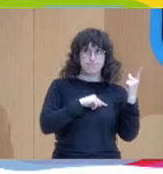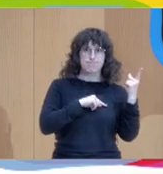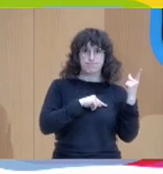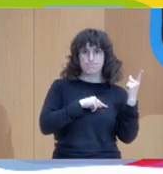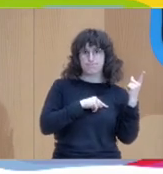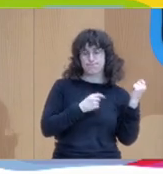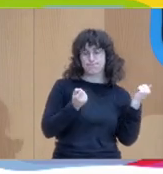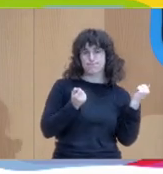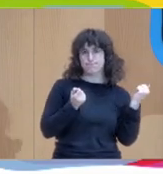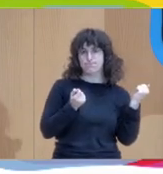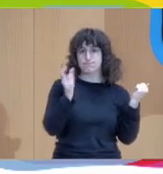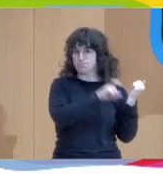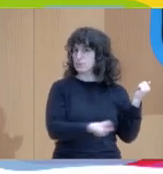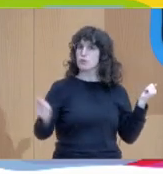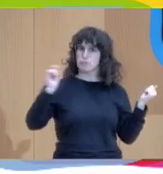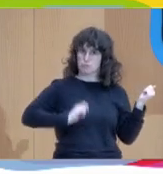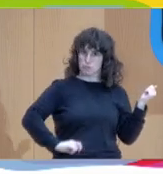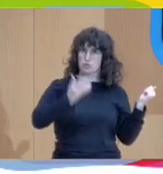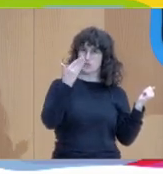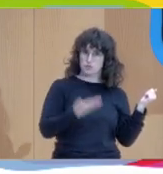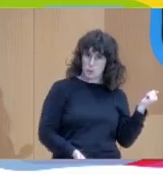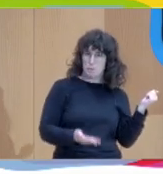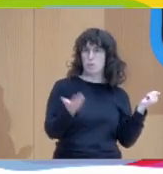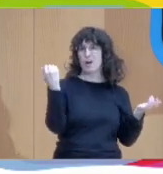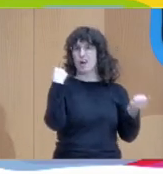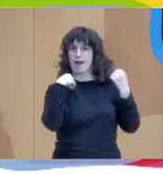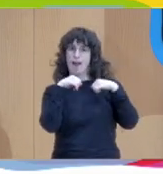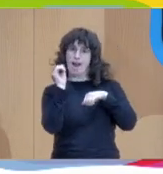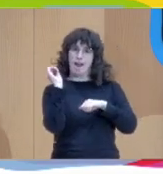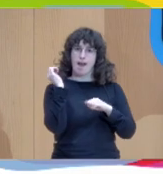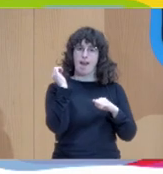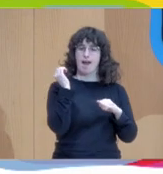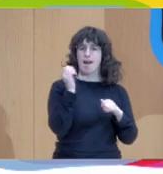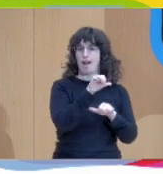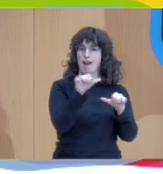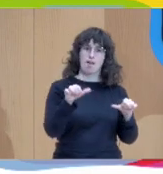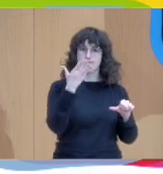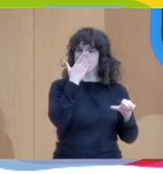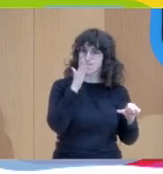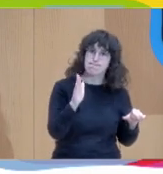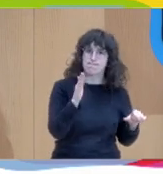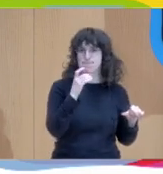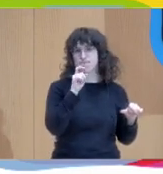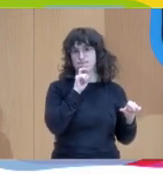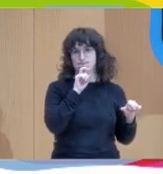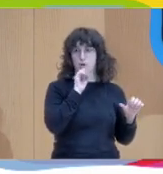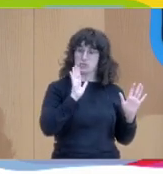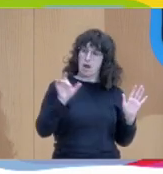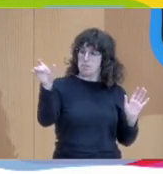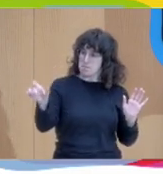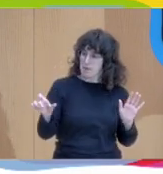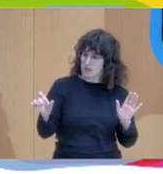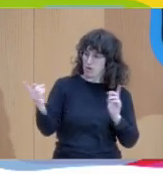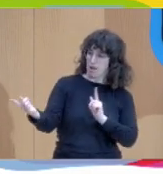los profesionales y nuestra actitud. No solamente de aceptar a la persona que tenemos enfrente, sino de realmente